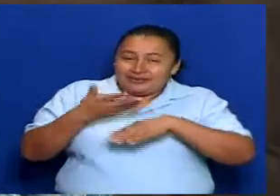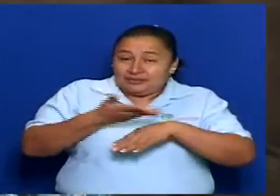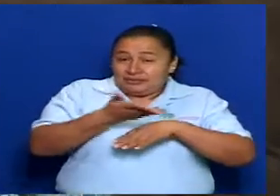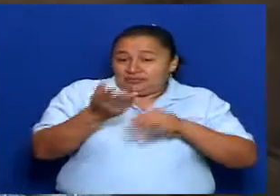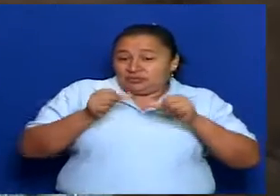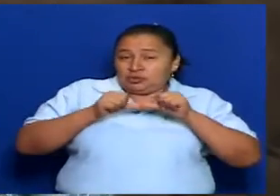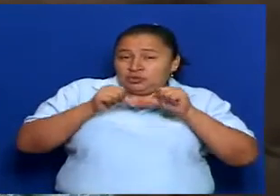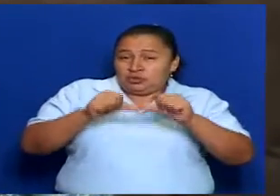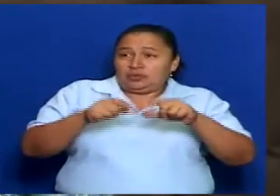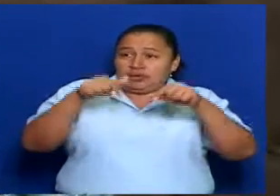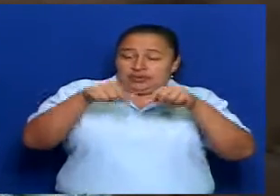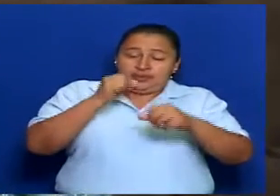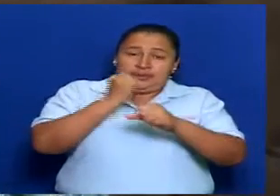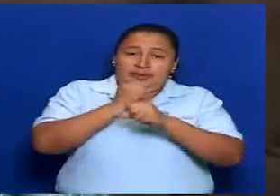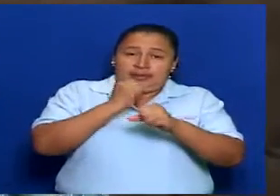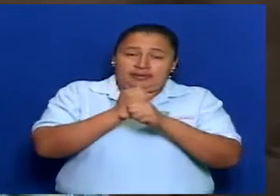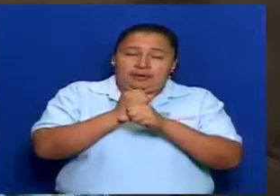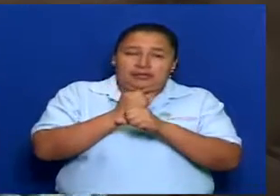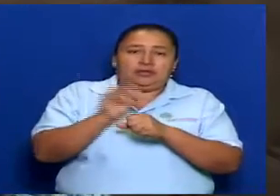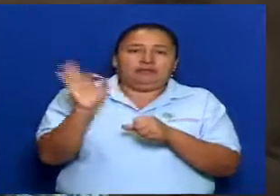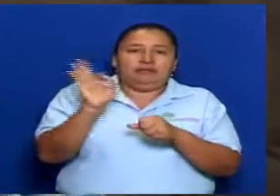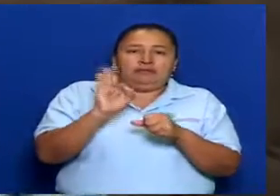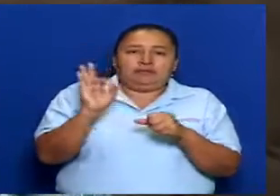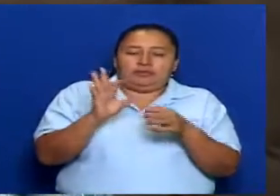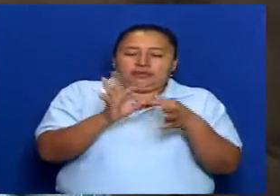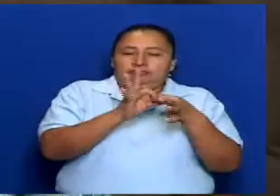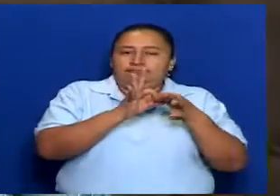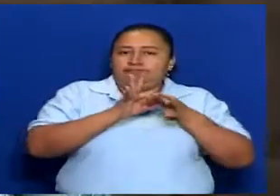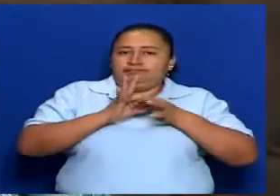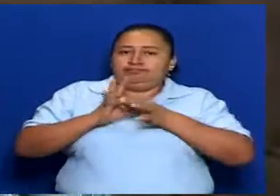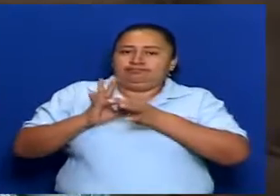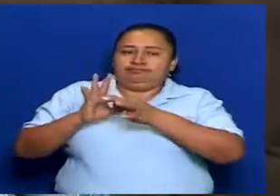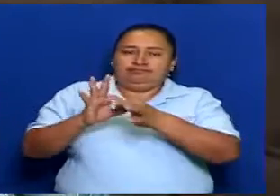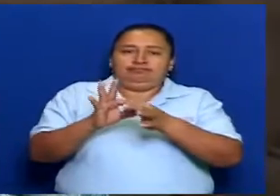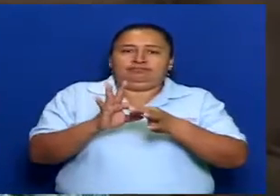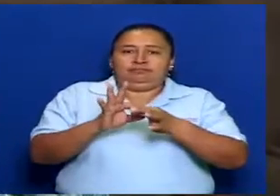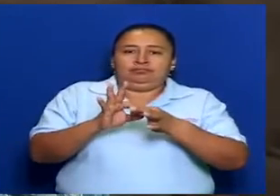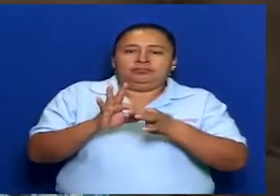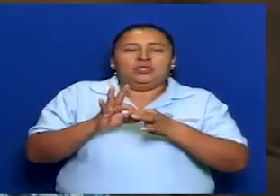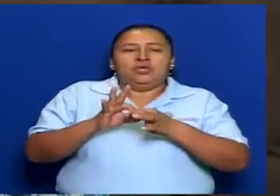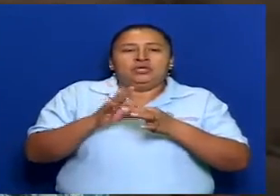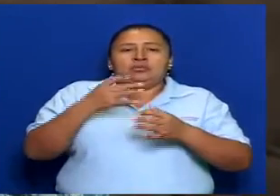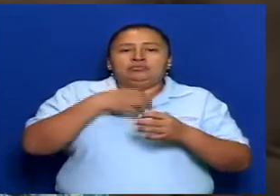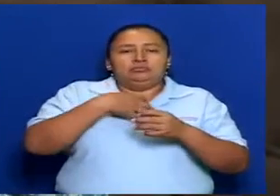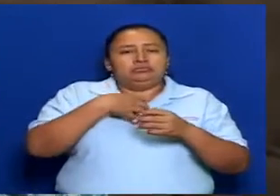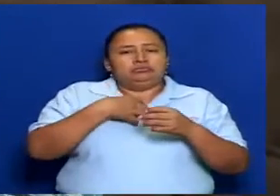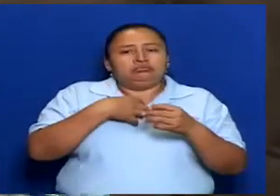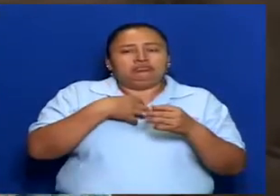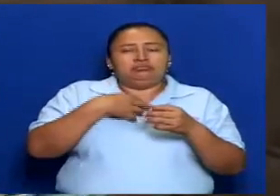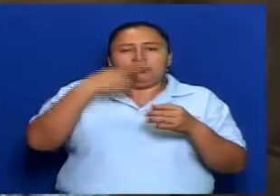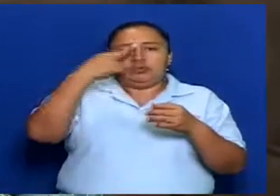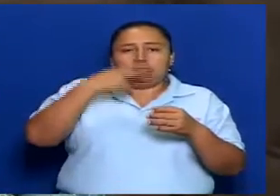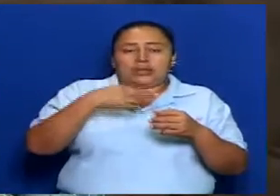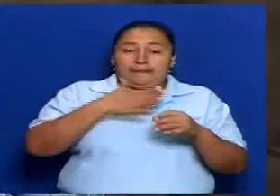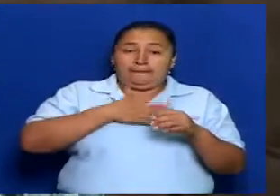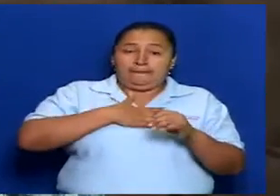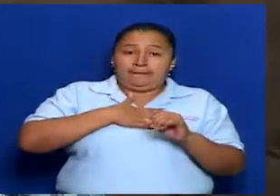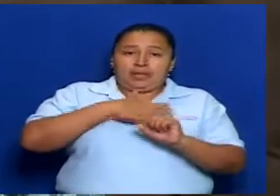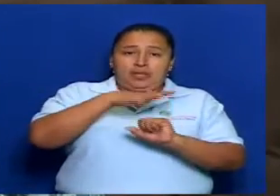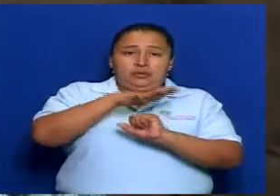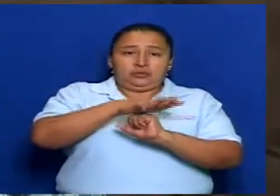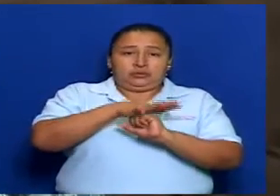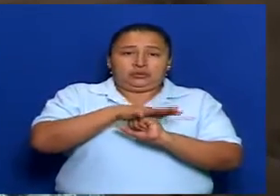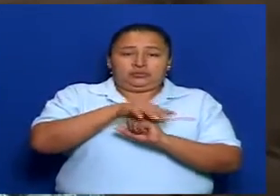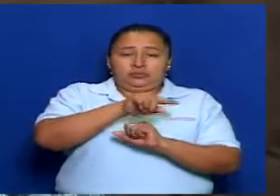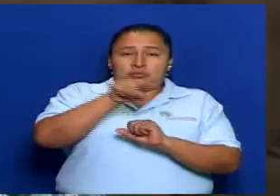en este esfuerzo de forma conjunta. nos corresponde, no a la comisión, fíjese